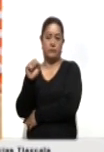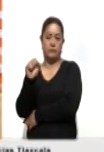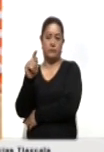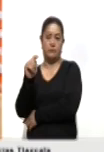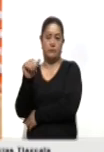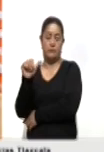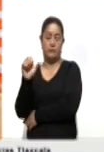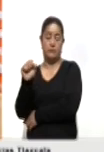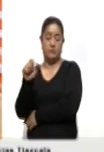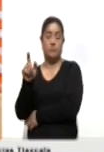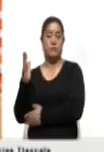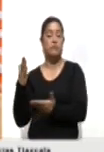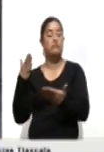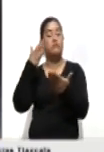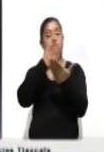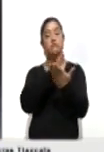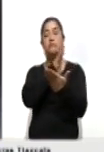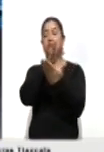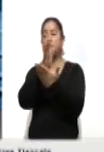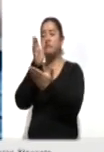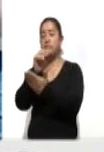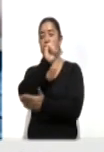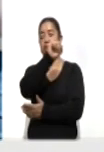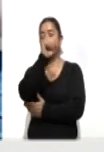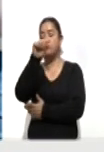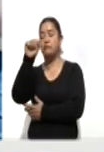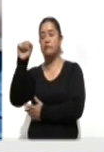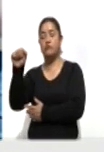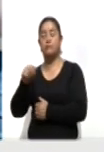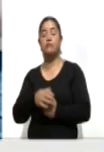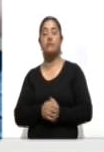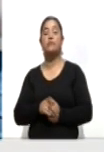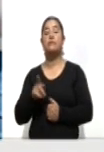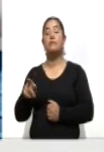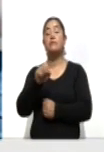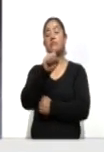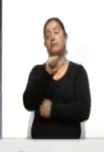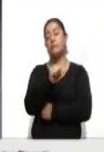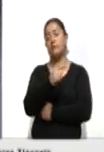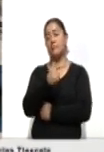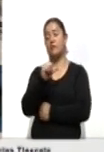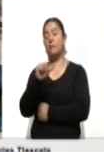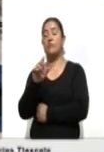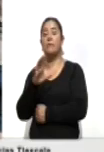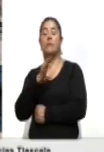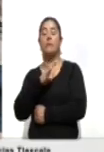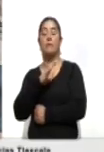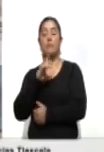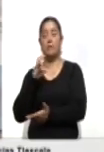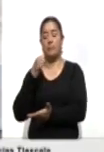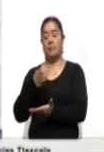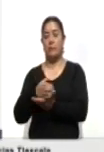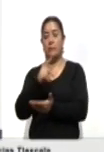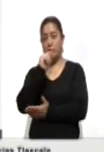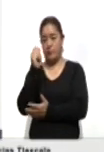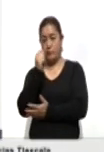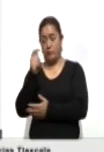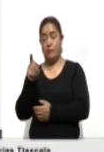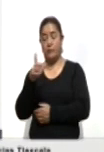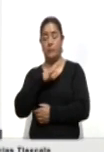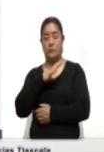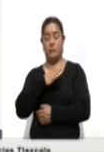Contla como parte de sus actividades de campaña. Al respecto, en sus redes sociales compartió el siguiente mensaje. Como